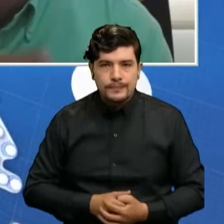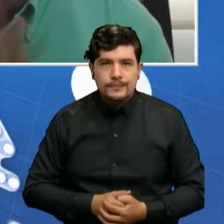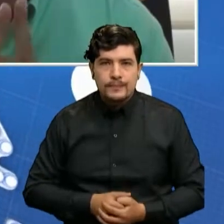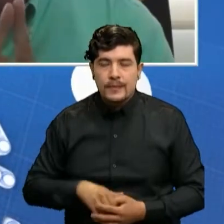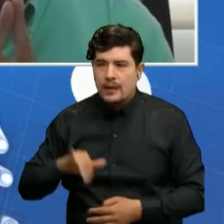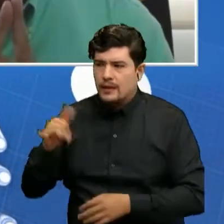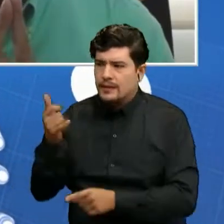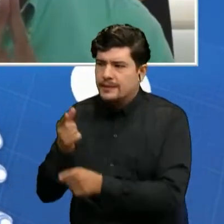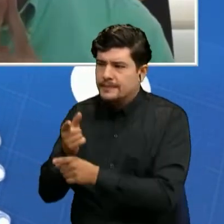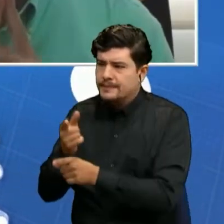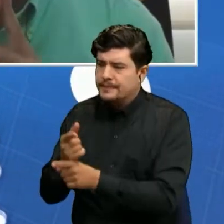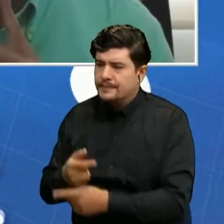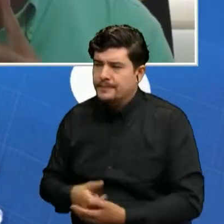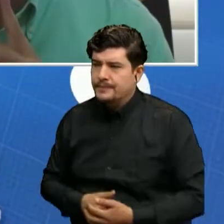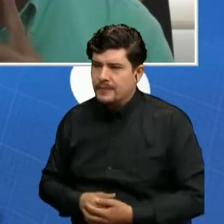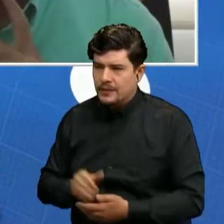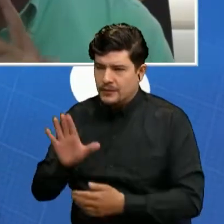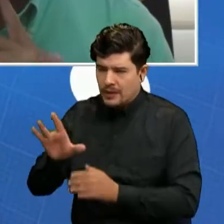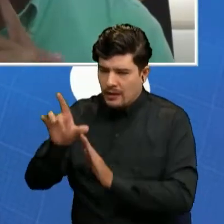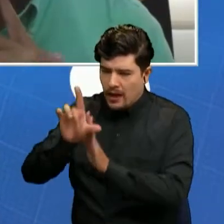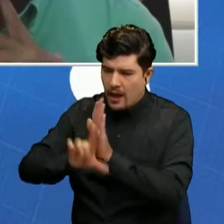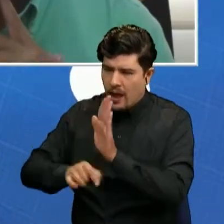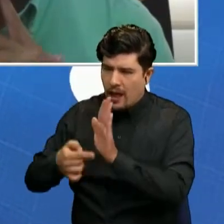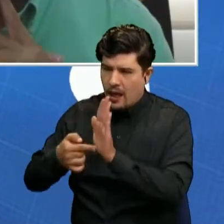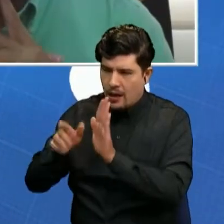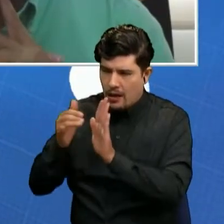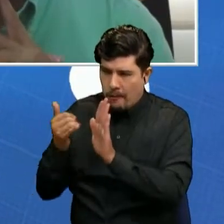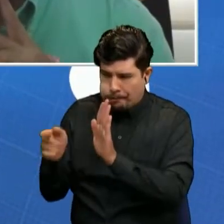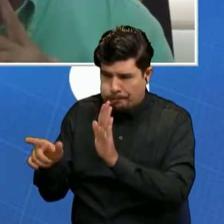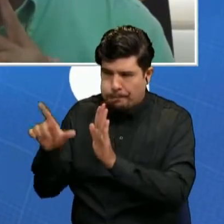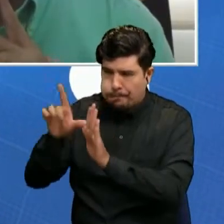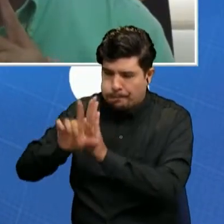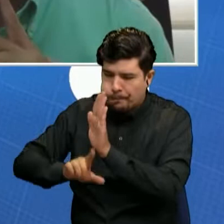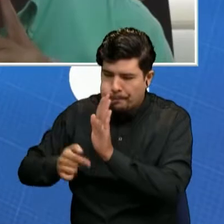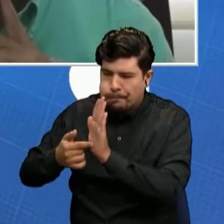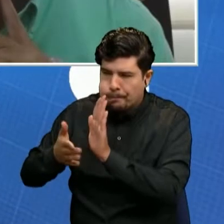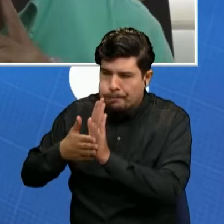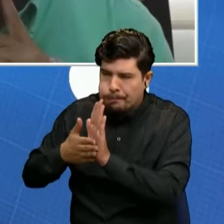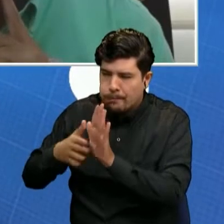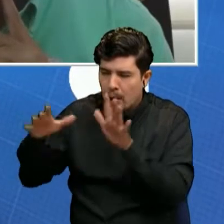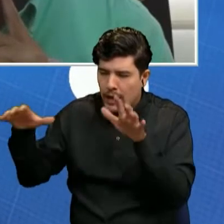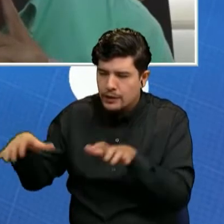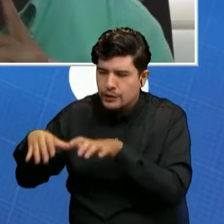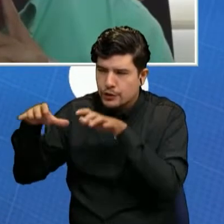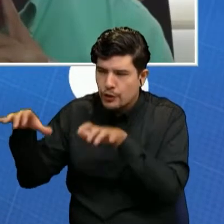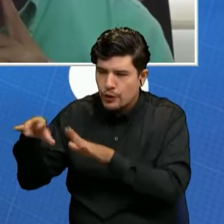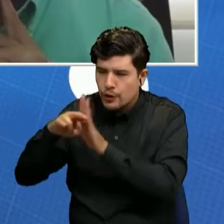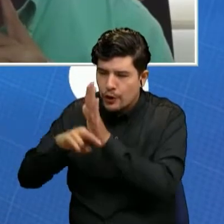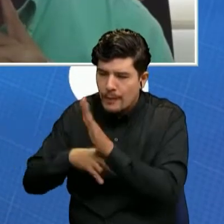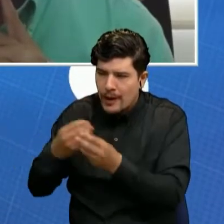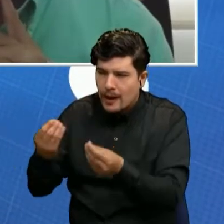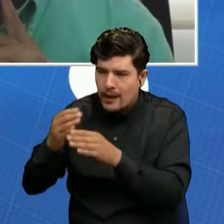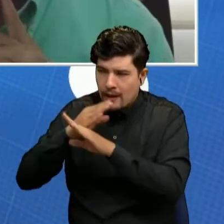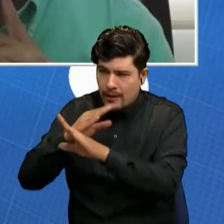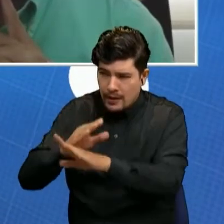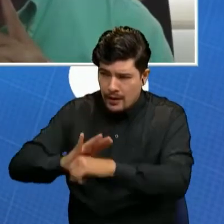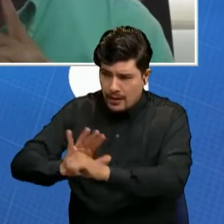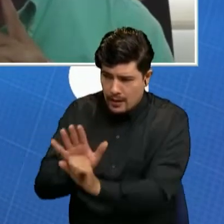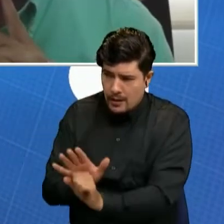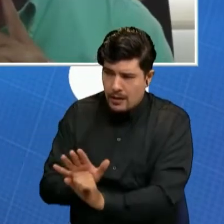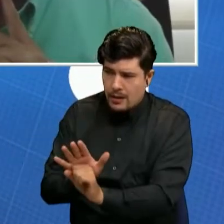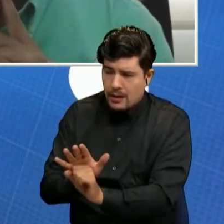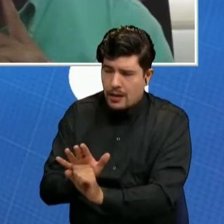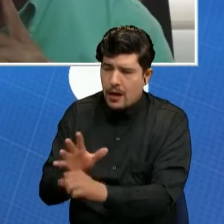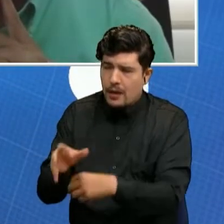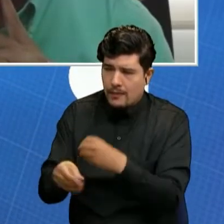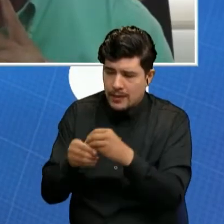en este momento de propuestas, de posibles aspectos a tener en cuenta para mitigar el impacto de esta pandemia? Y también, ¿qué